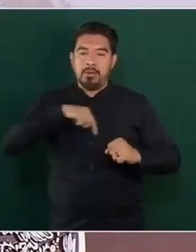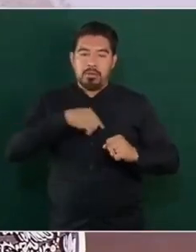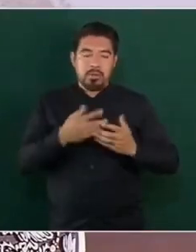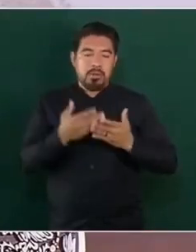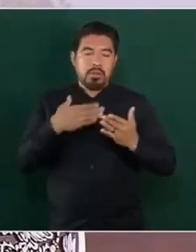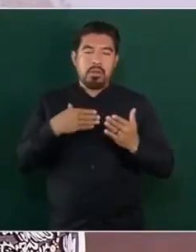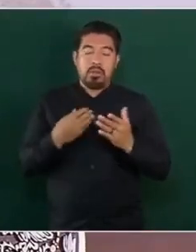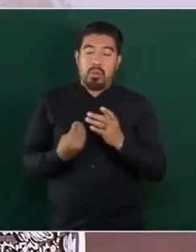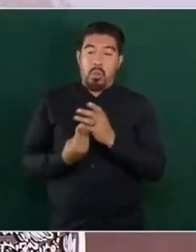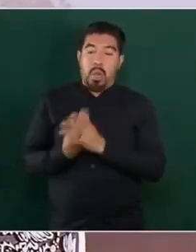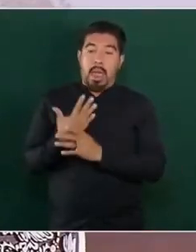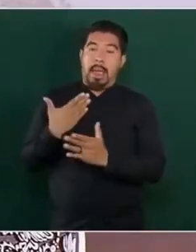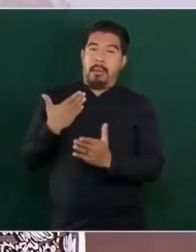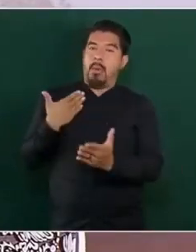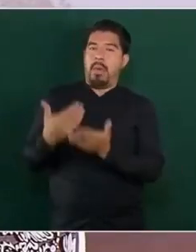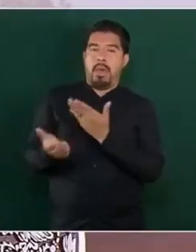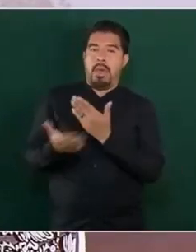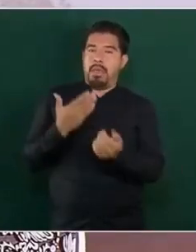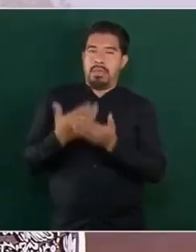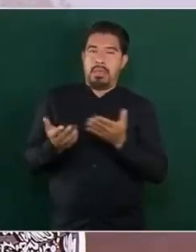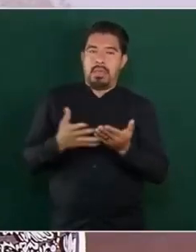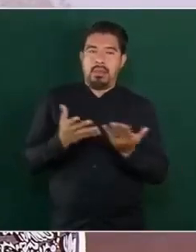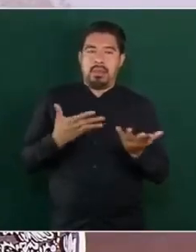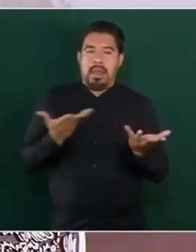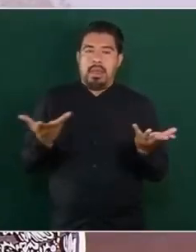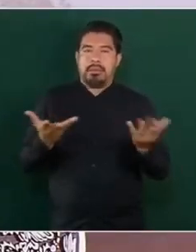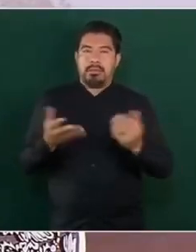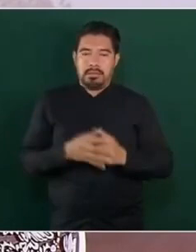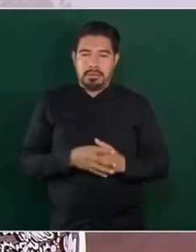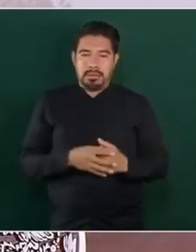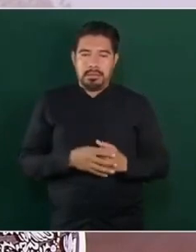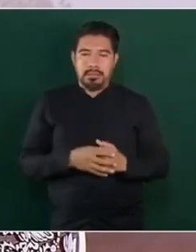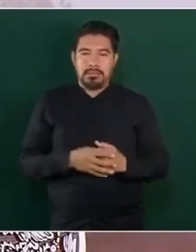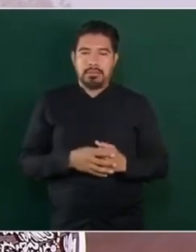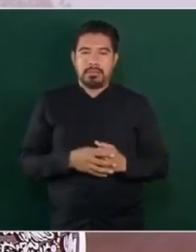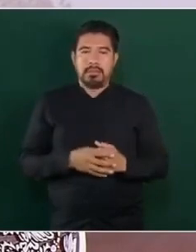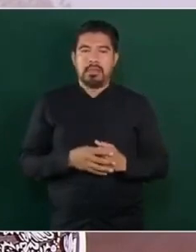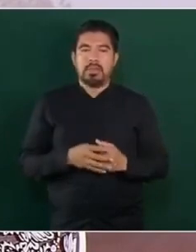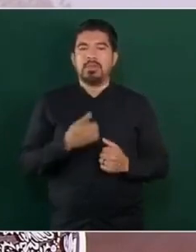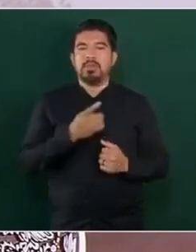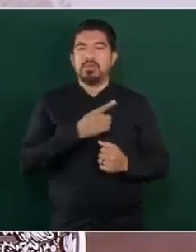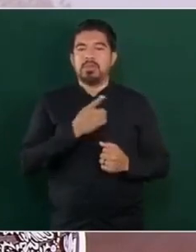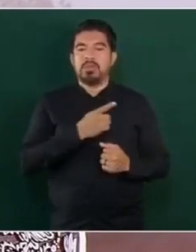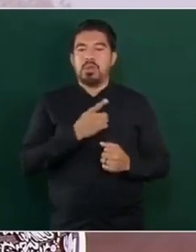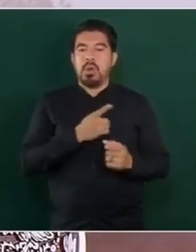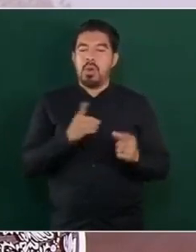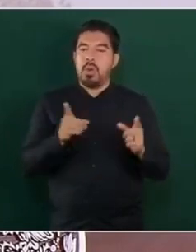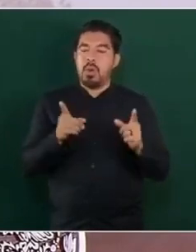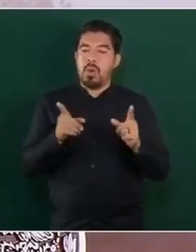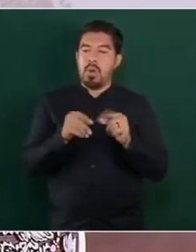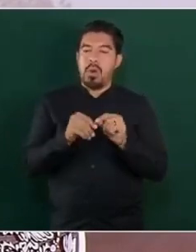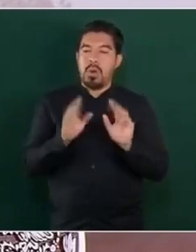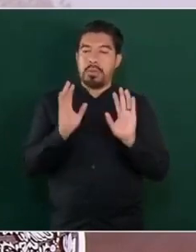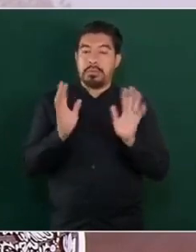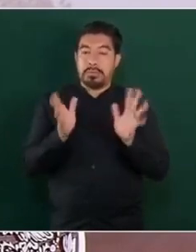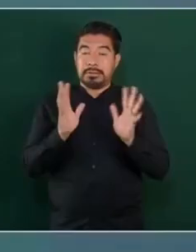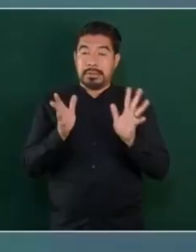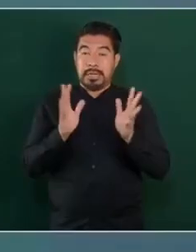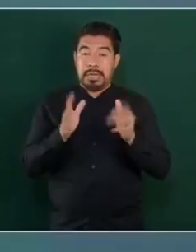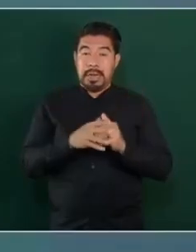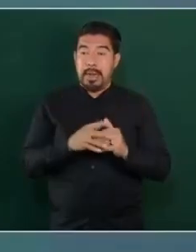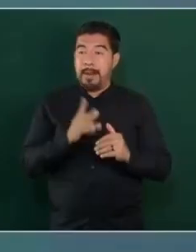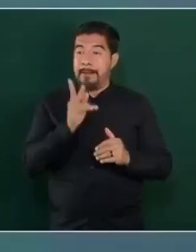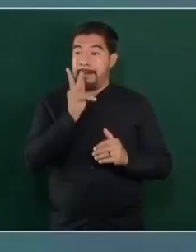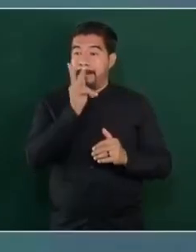de que ya nuestros